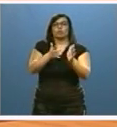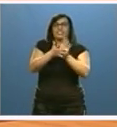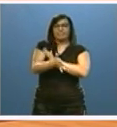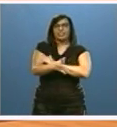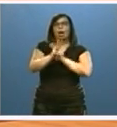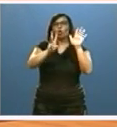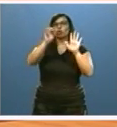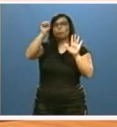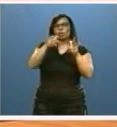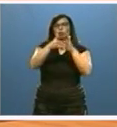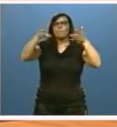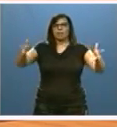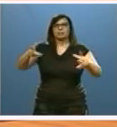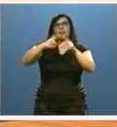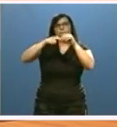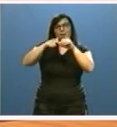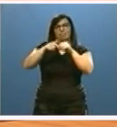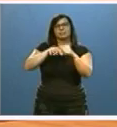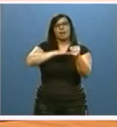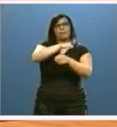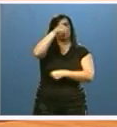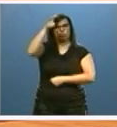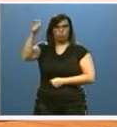un 8% las plazas del medio rural.